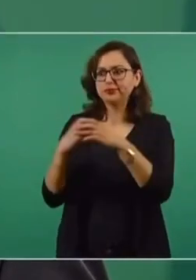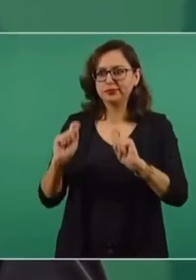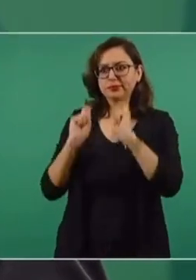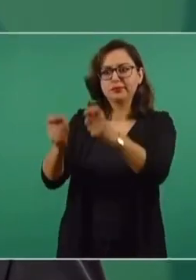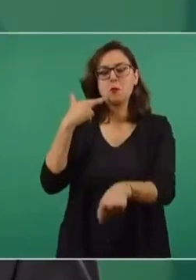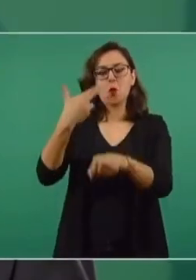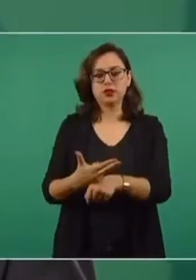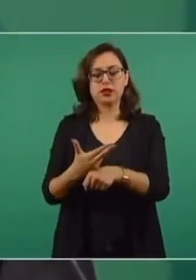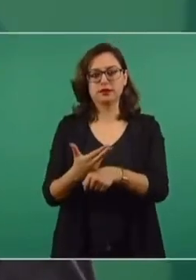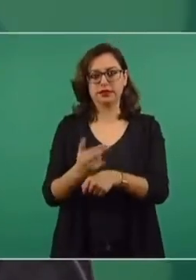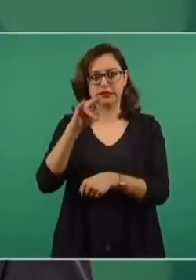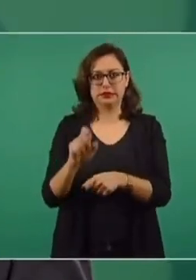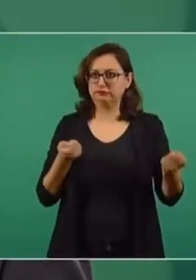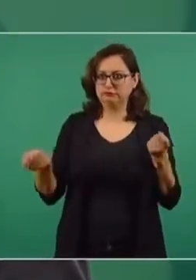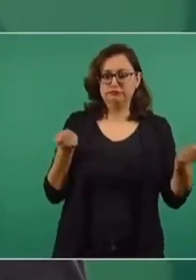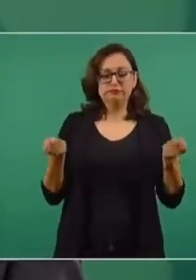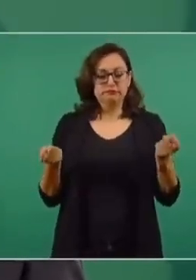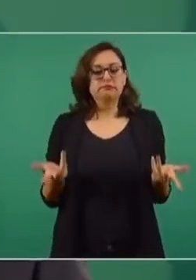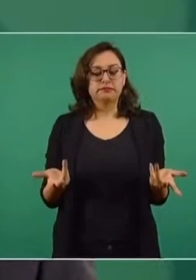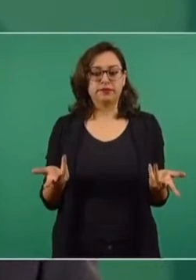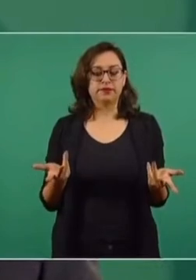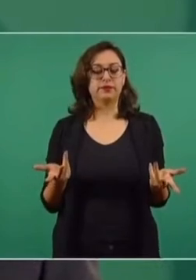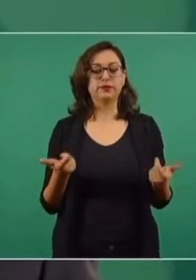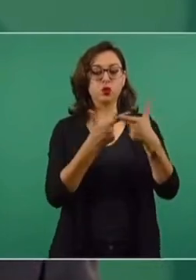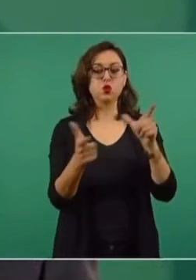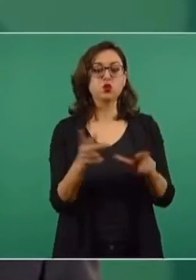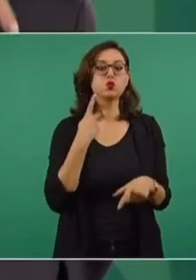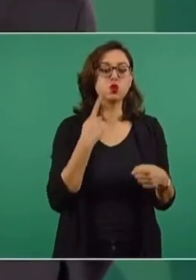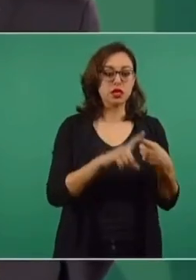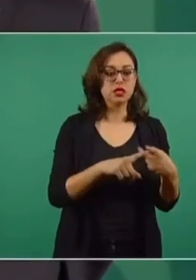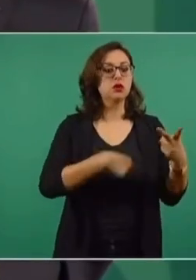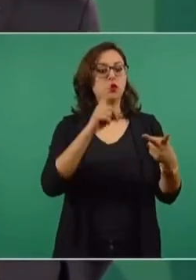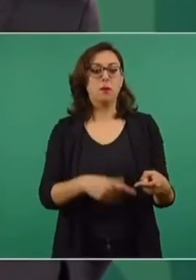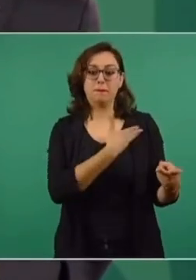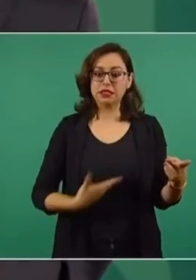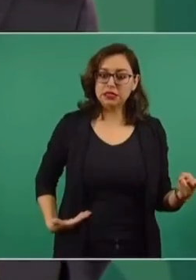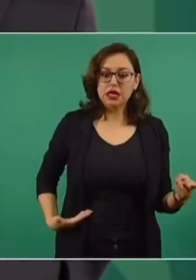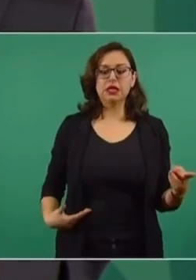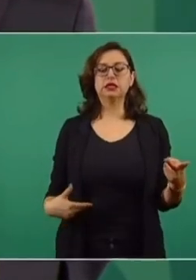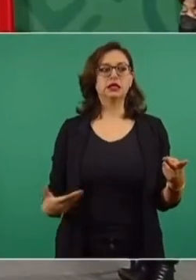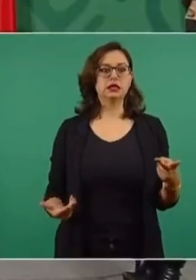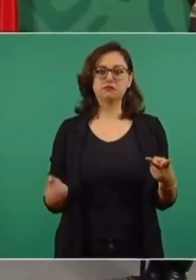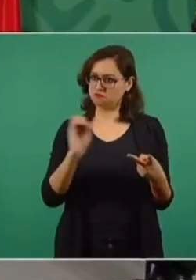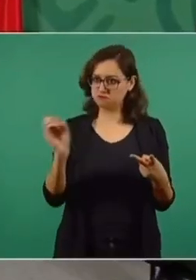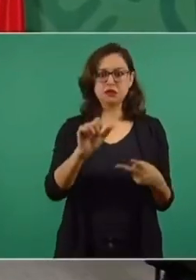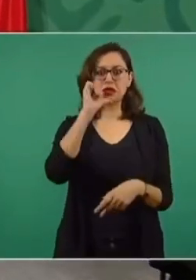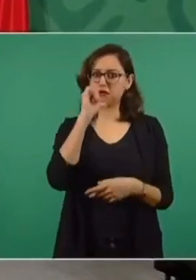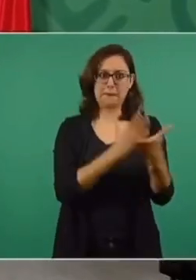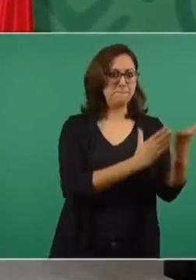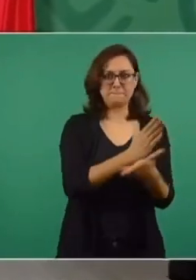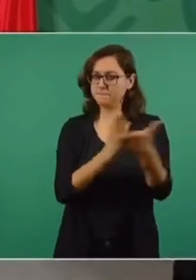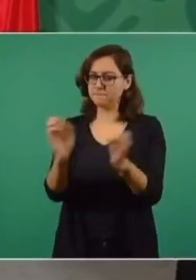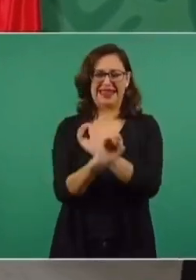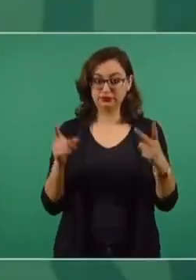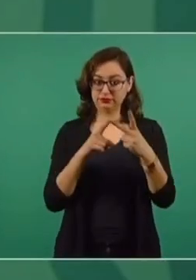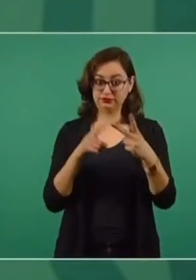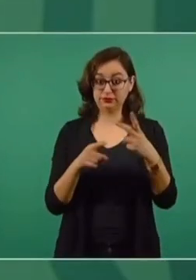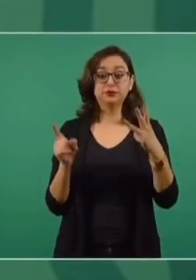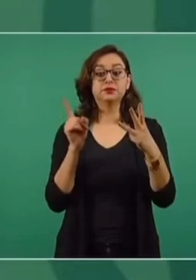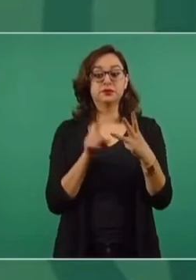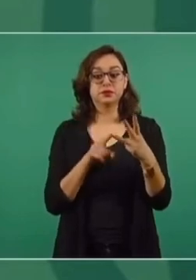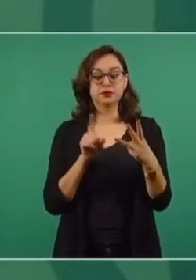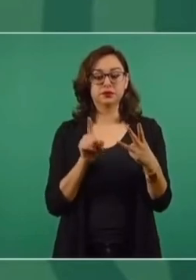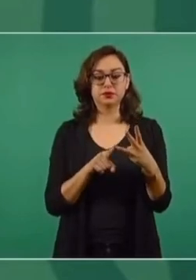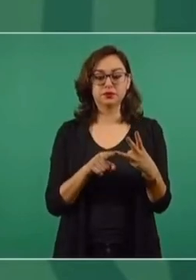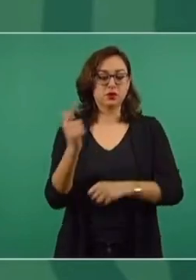Que no estén controlados por el Ejecutivo, por el presidente, pero tampoco por los grupos de intereses creados. Y la